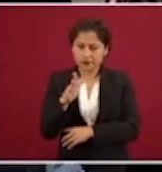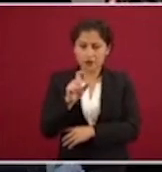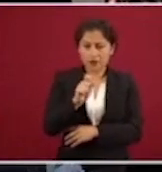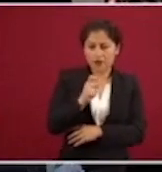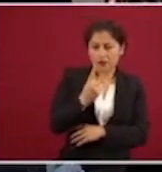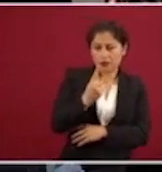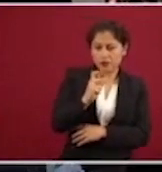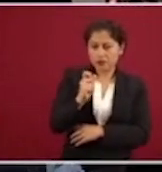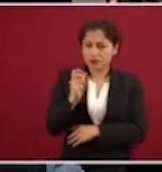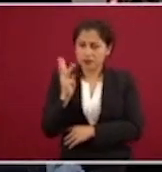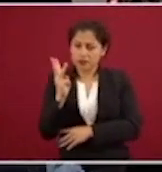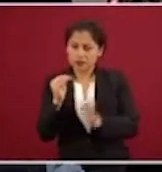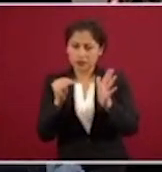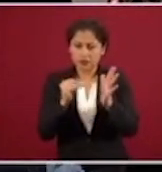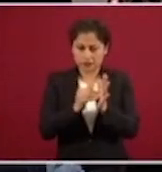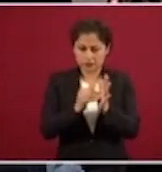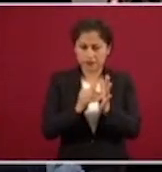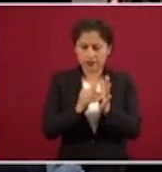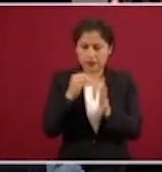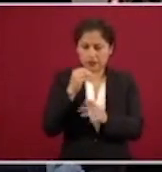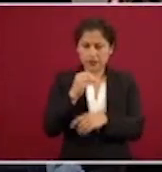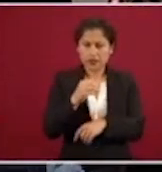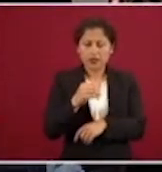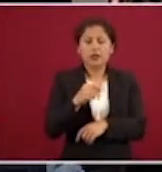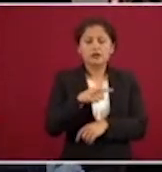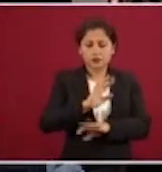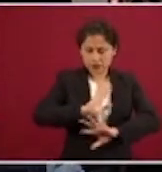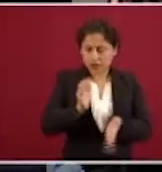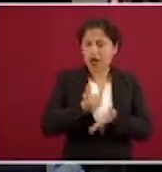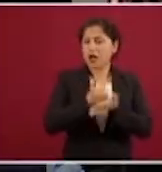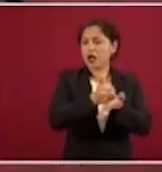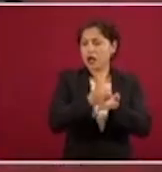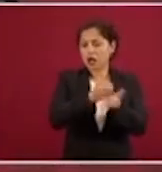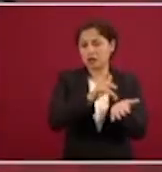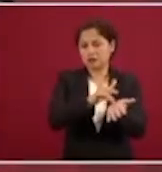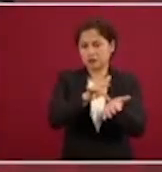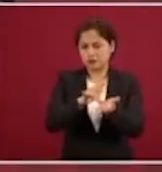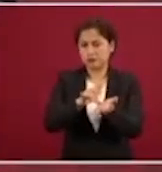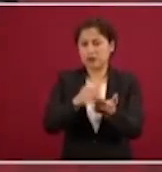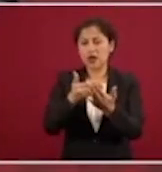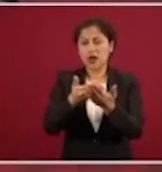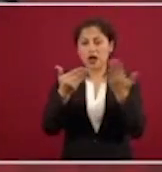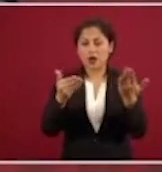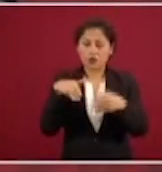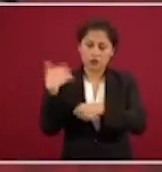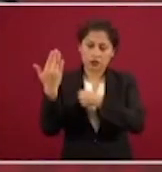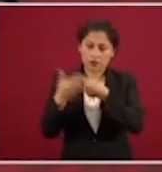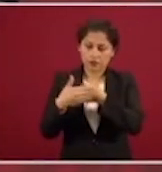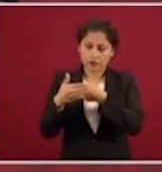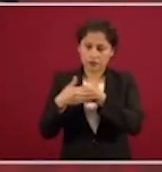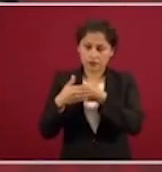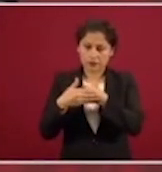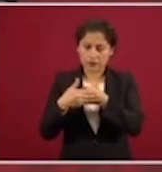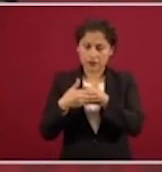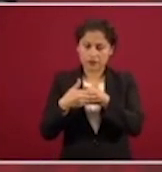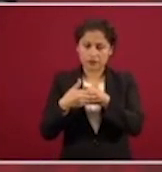23 mil las que han recibido su apoyo. Vamos a agregar pronto de